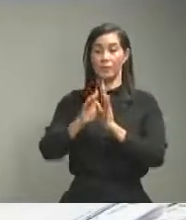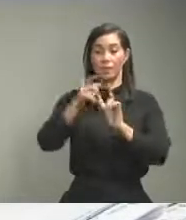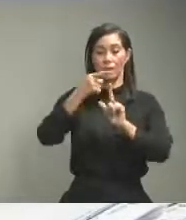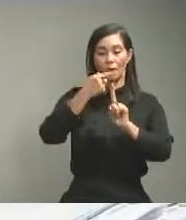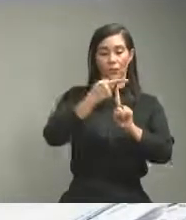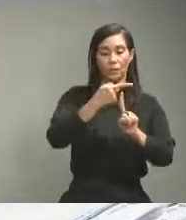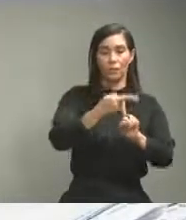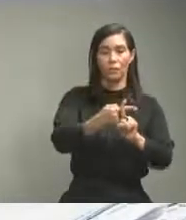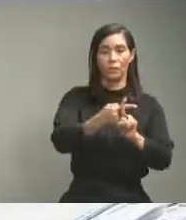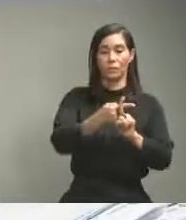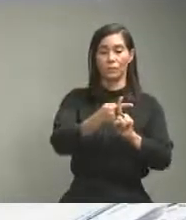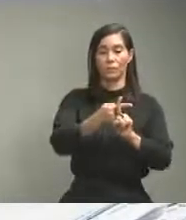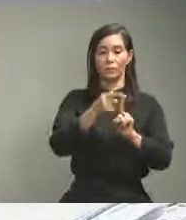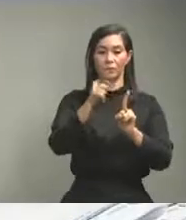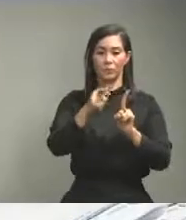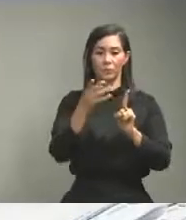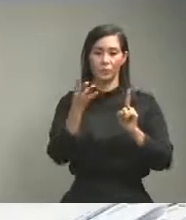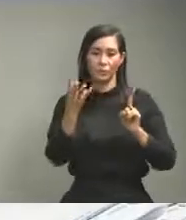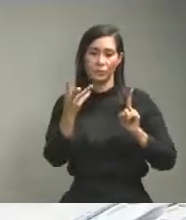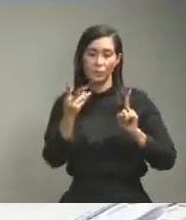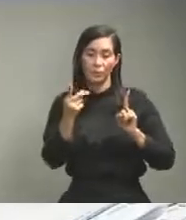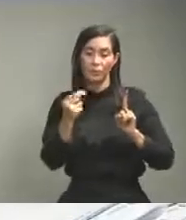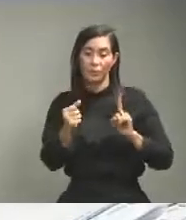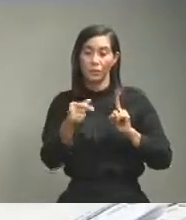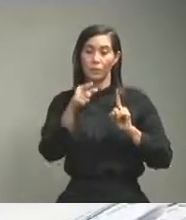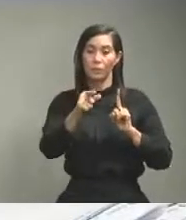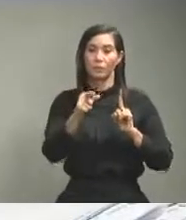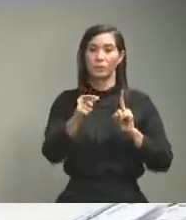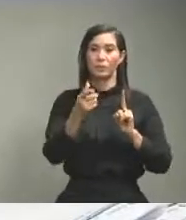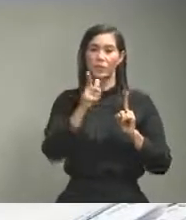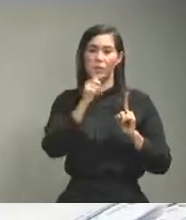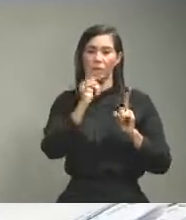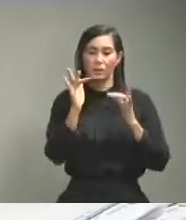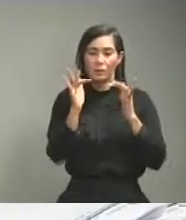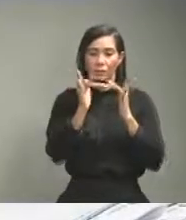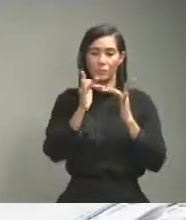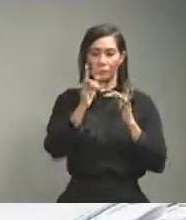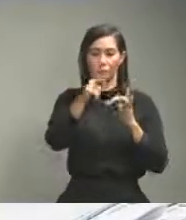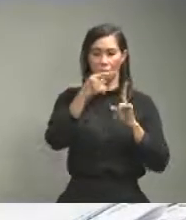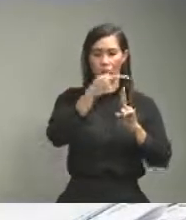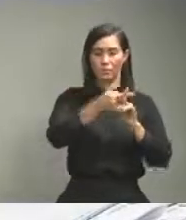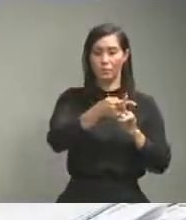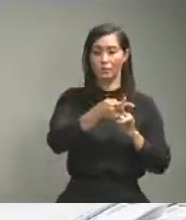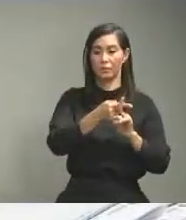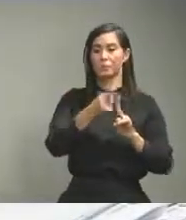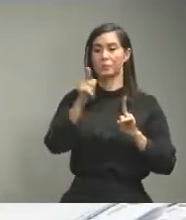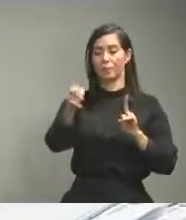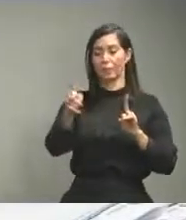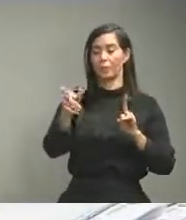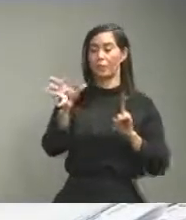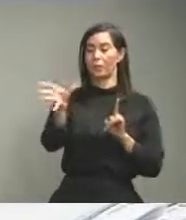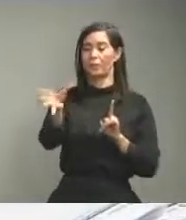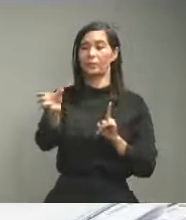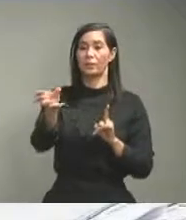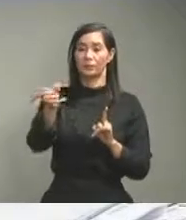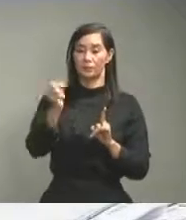epidemiólogos hacen un levantamiento del mapa de contactos de esa persona que son la primera barrera